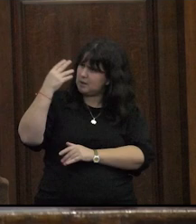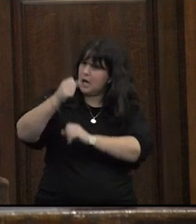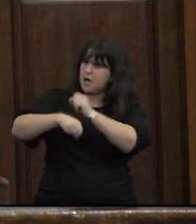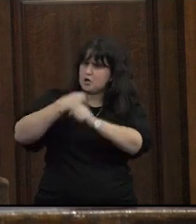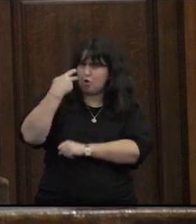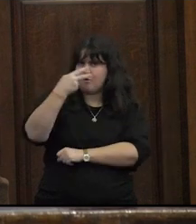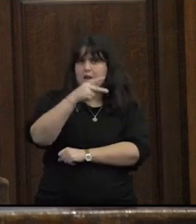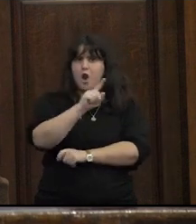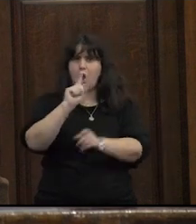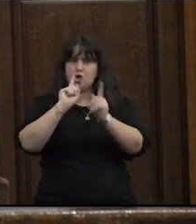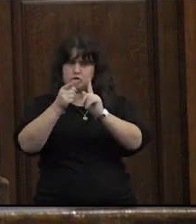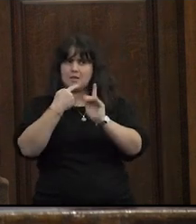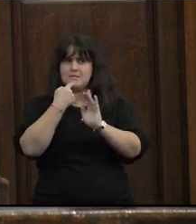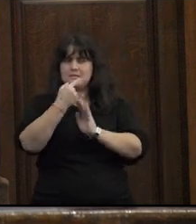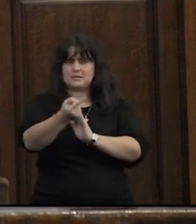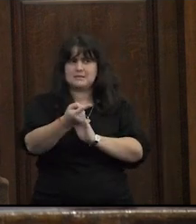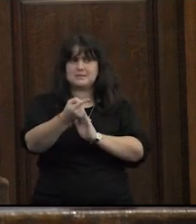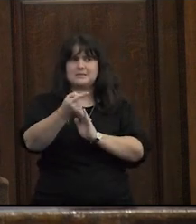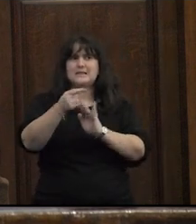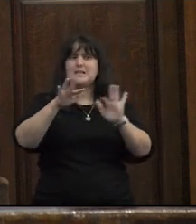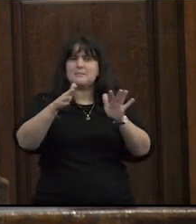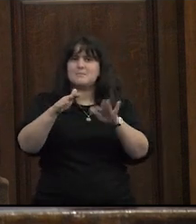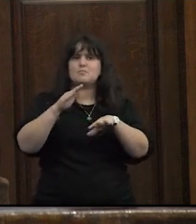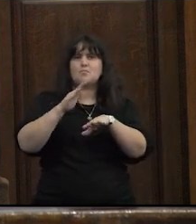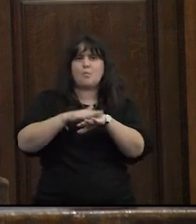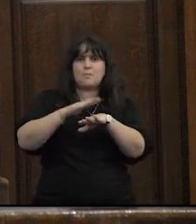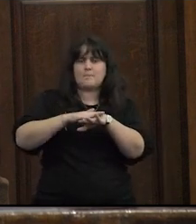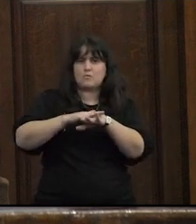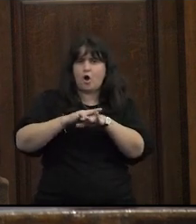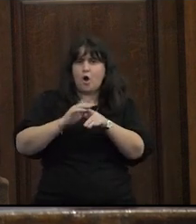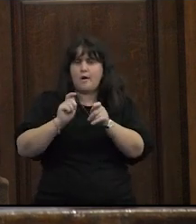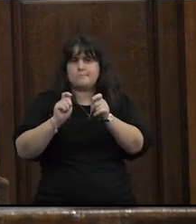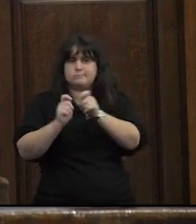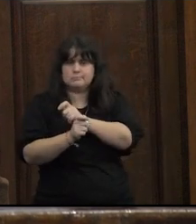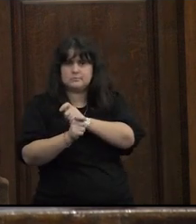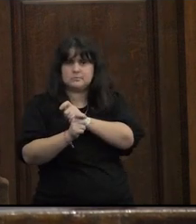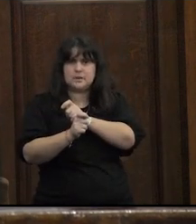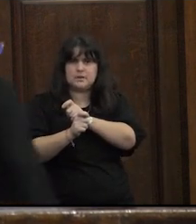2011 decía ¿qué pasa cuando se pasa de